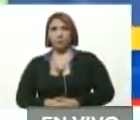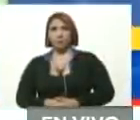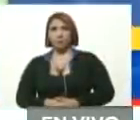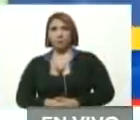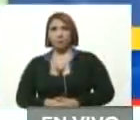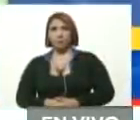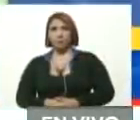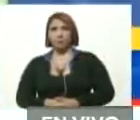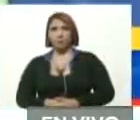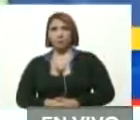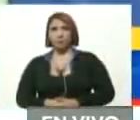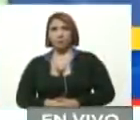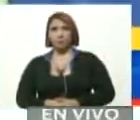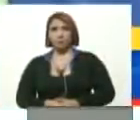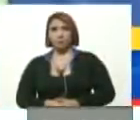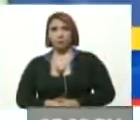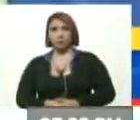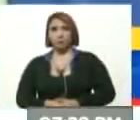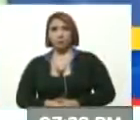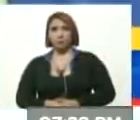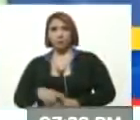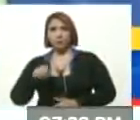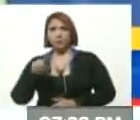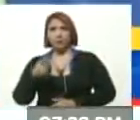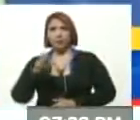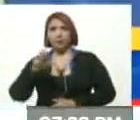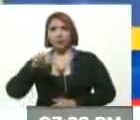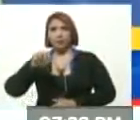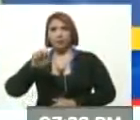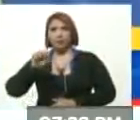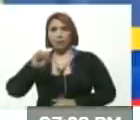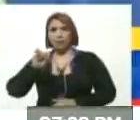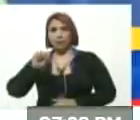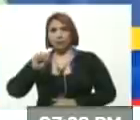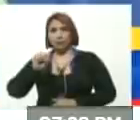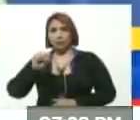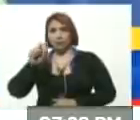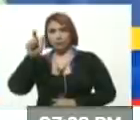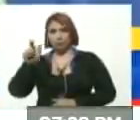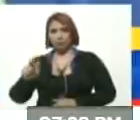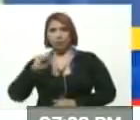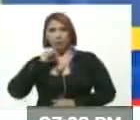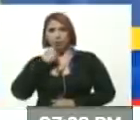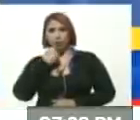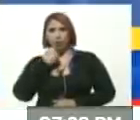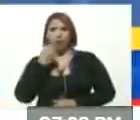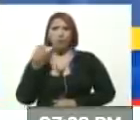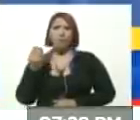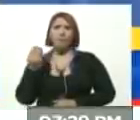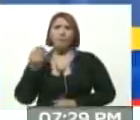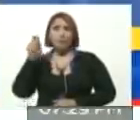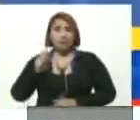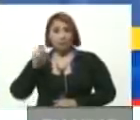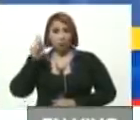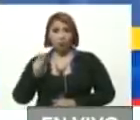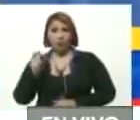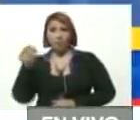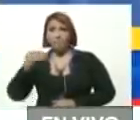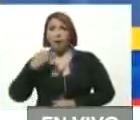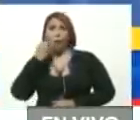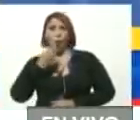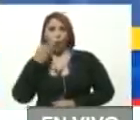Está Génesis Garbet, la diputada más joven del país, 21 años,